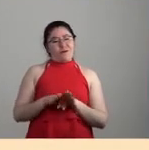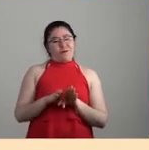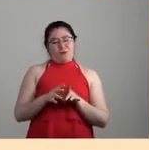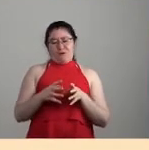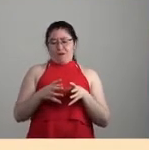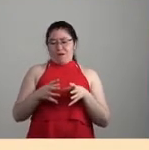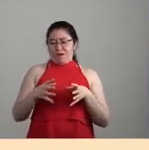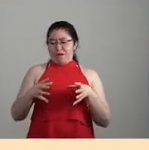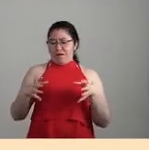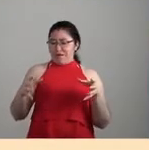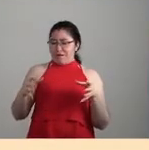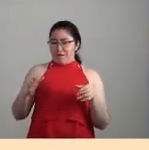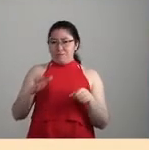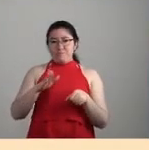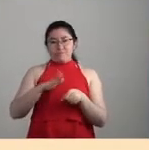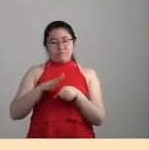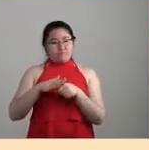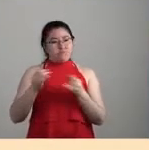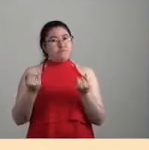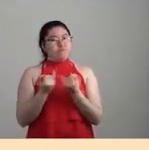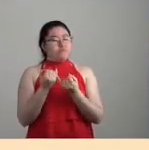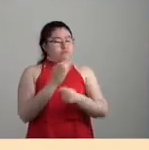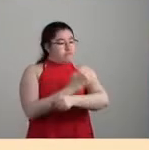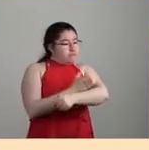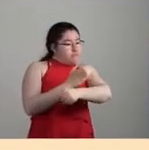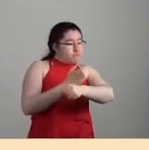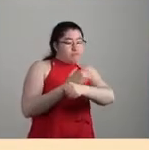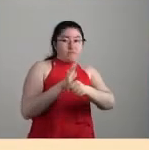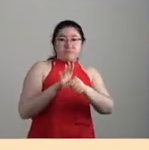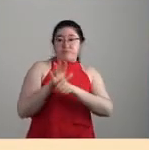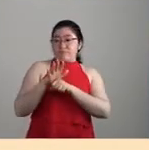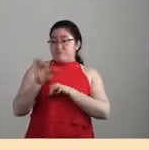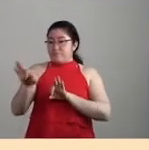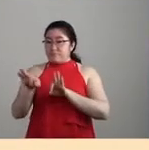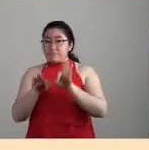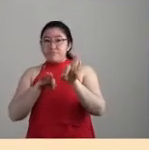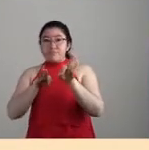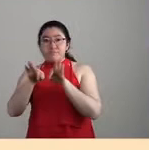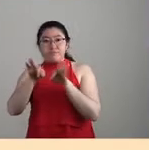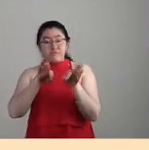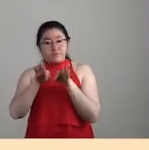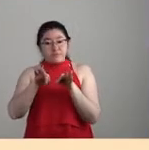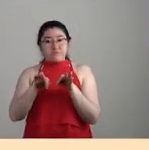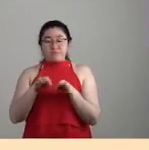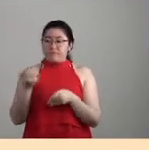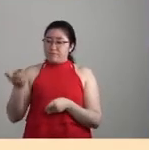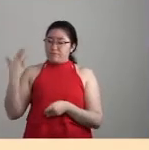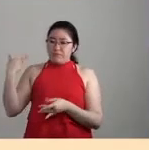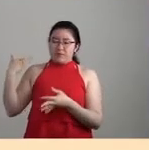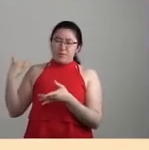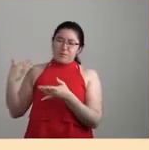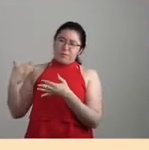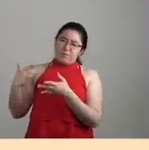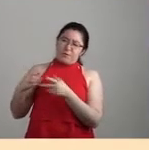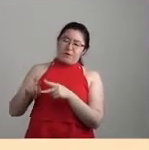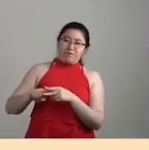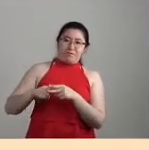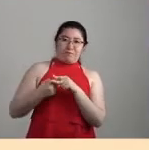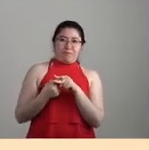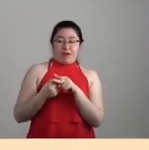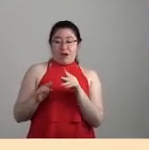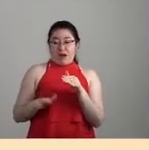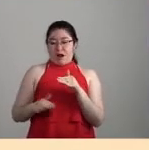acompañar muchas de las discusiones, conversaciones que se vienen dando desde abajo para pensar